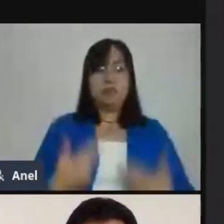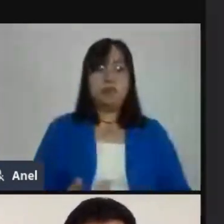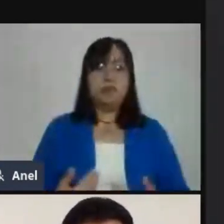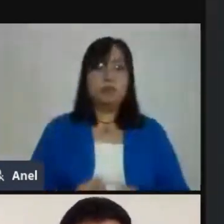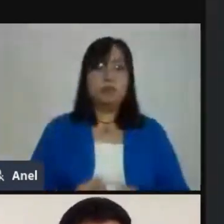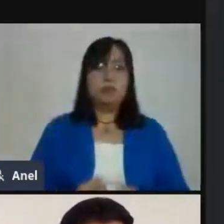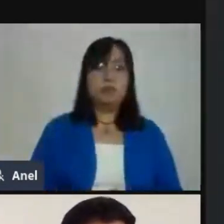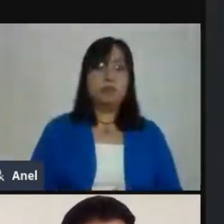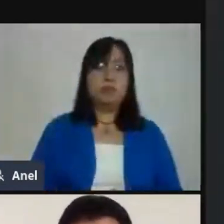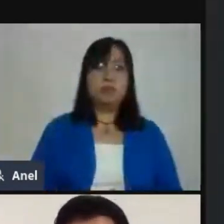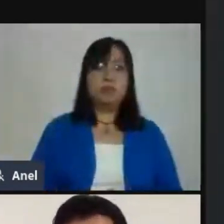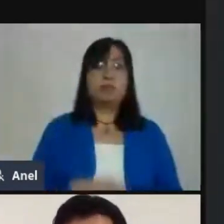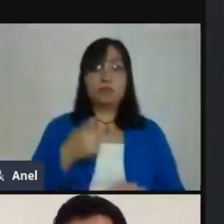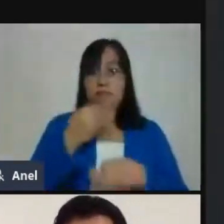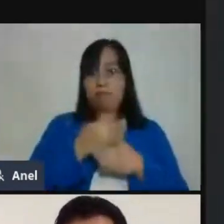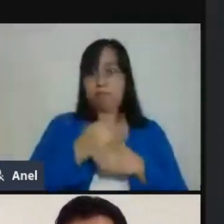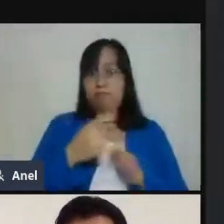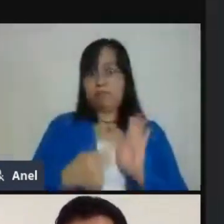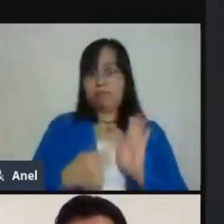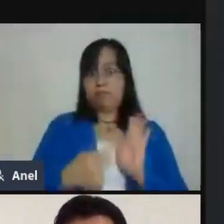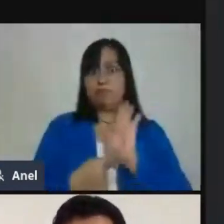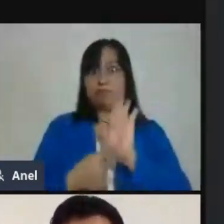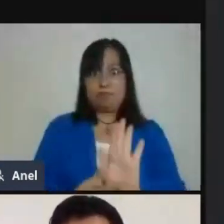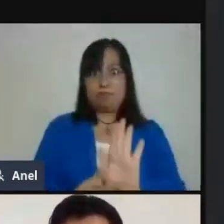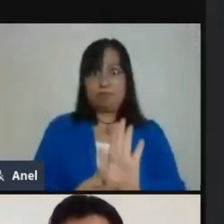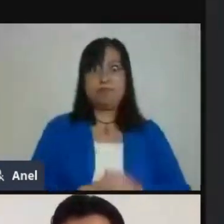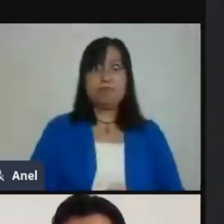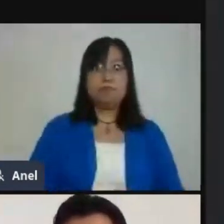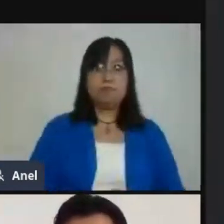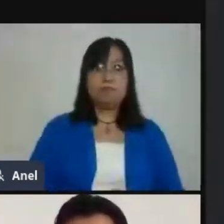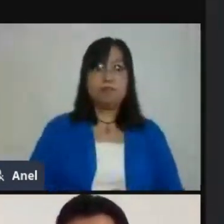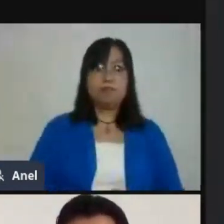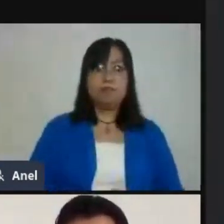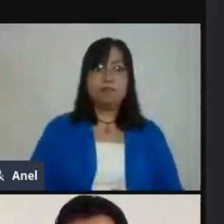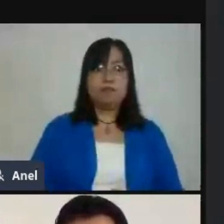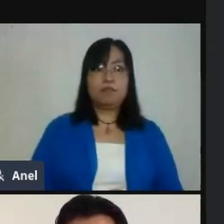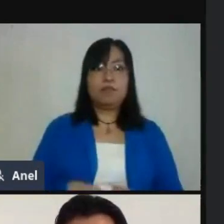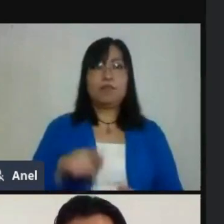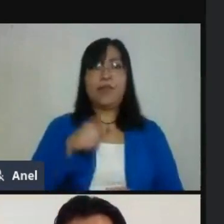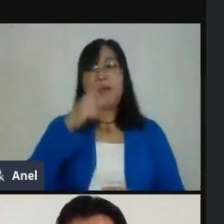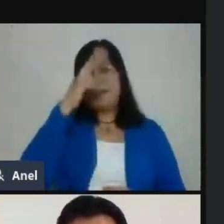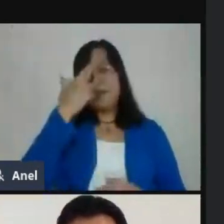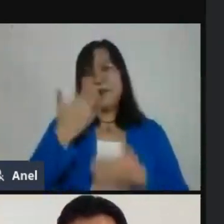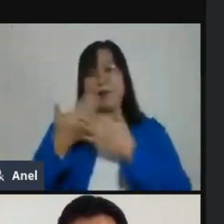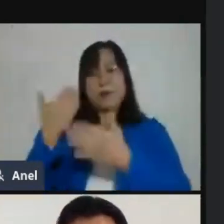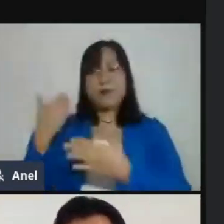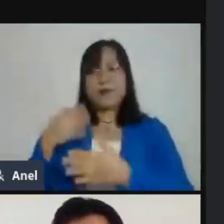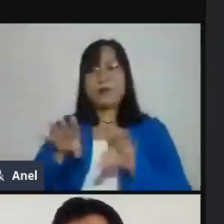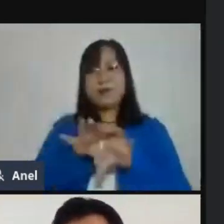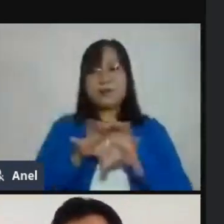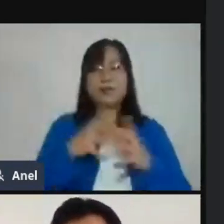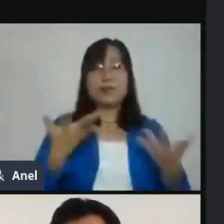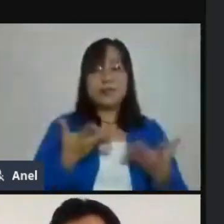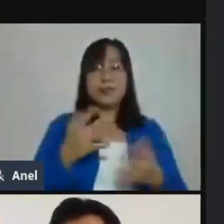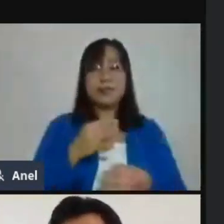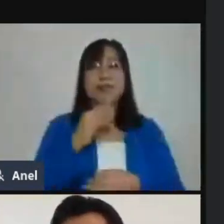presentar. Me parece por ahí que ya tuvieron algún webinar o ya hayan podido participar en cómo